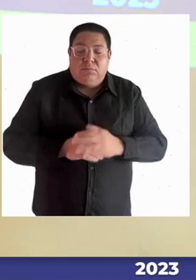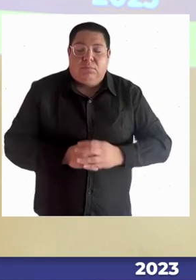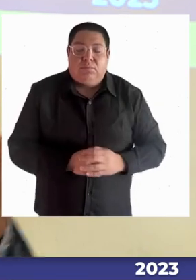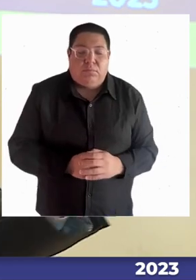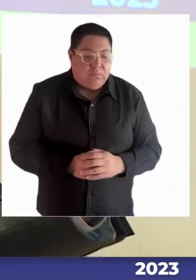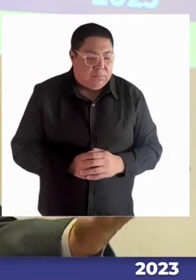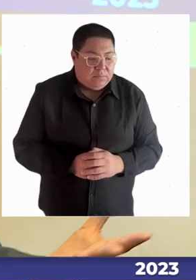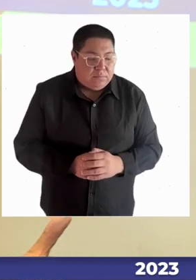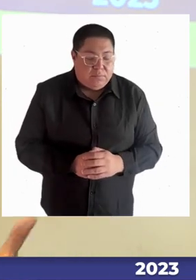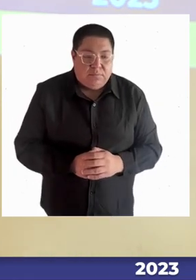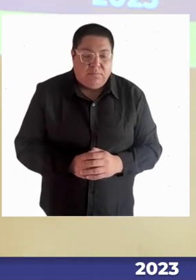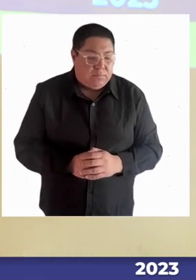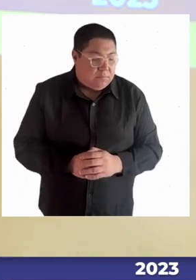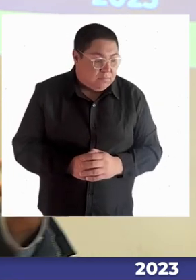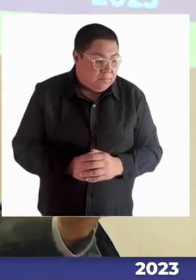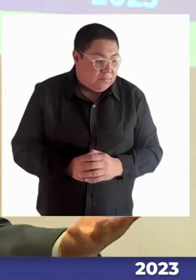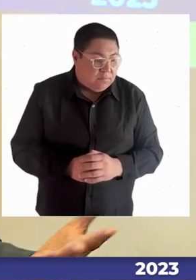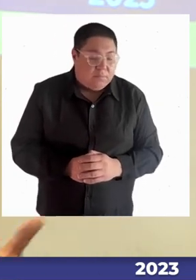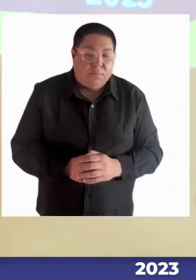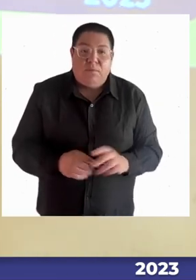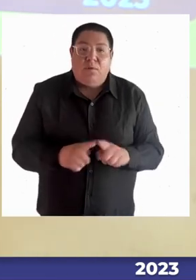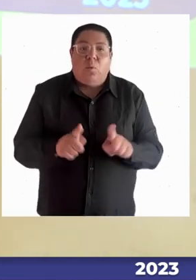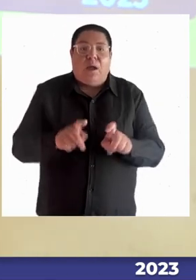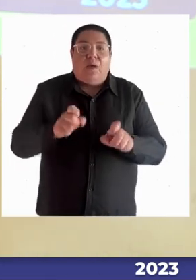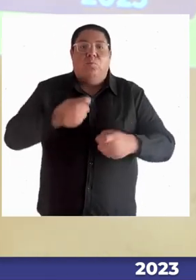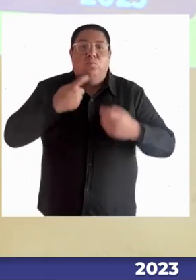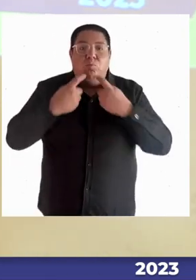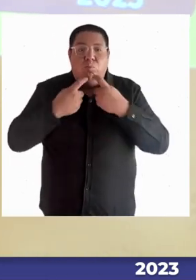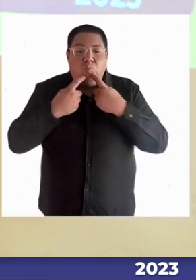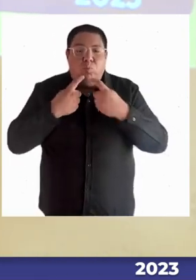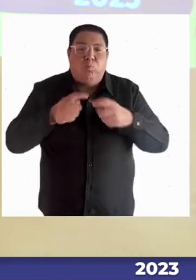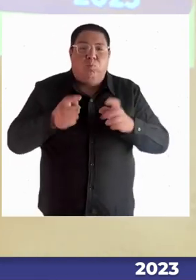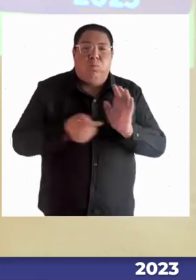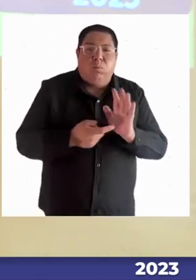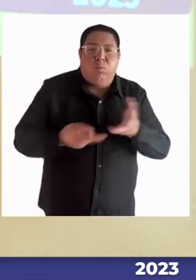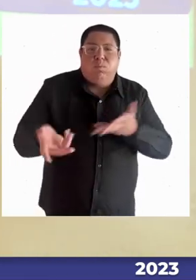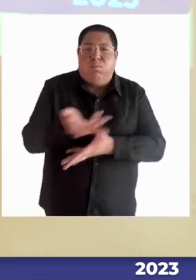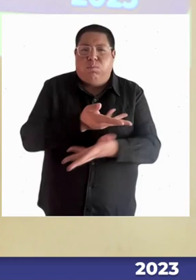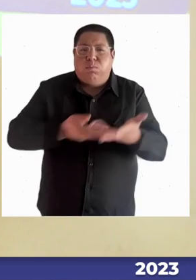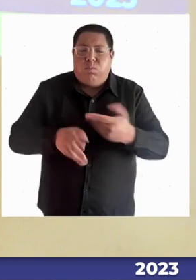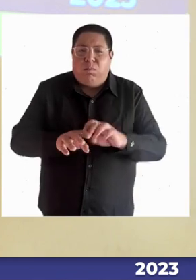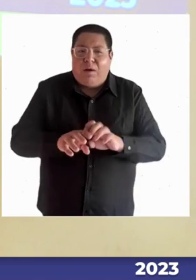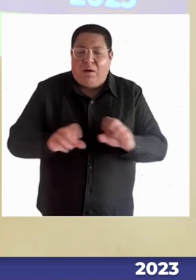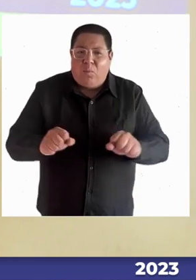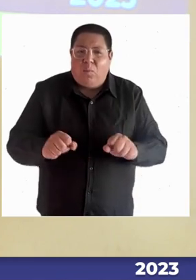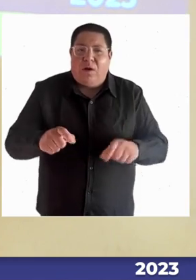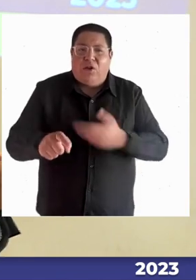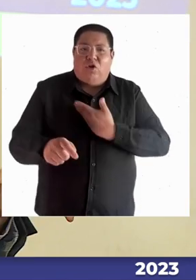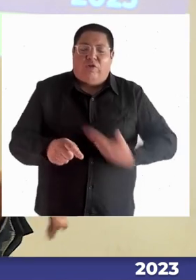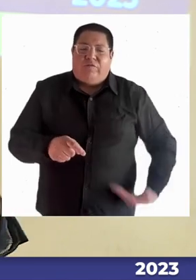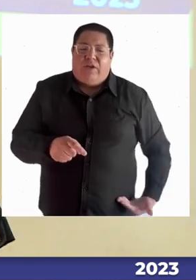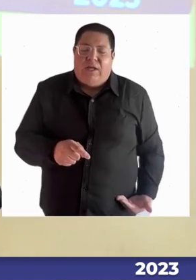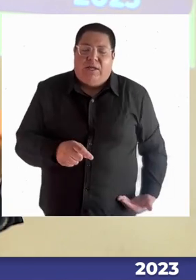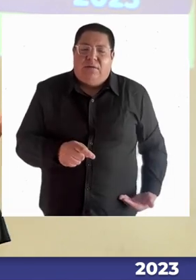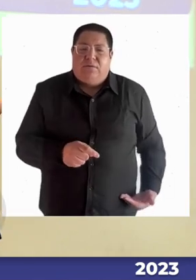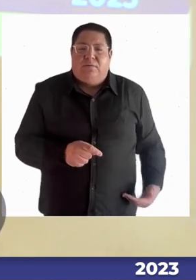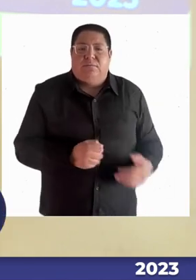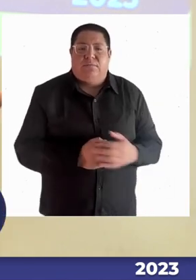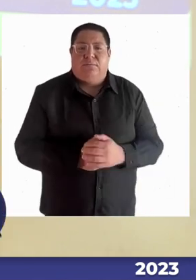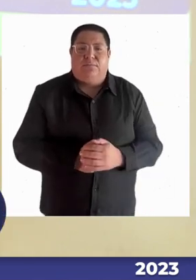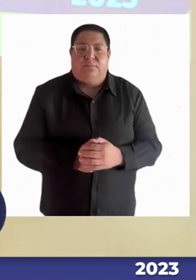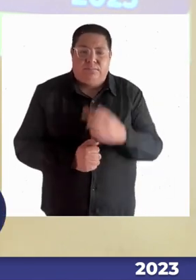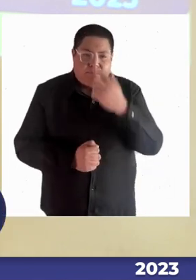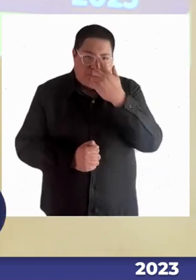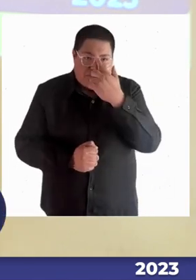Hay una gran discusión. El Congreso acá de generar un acuerdo con el Gobierno respecto de hacer una pausa